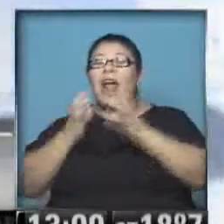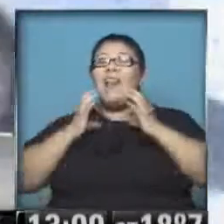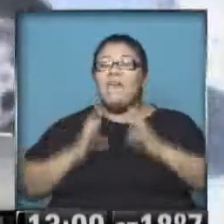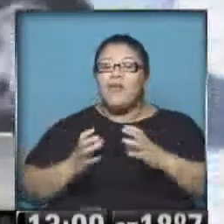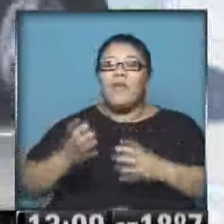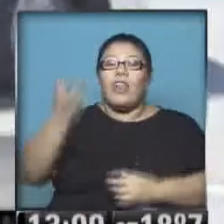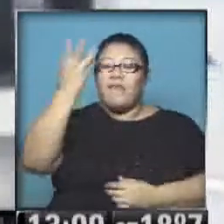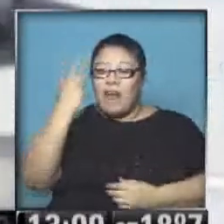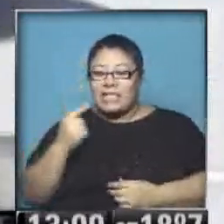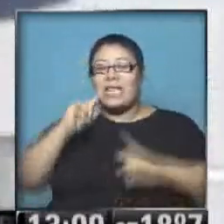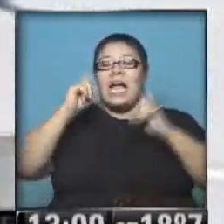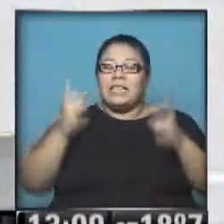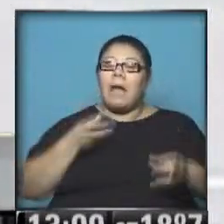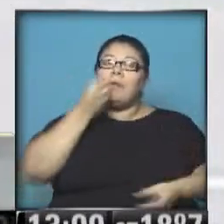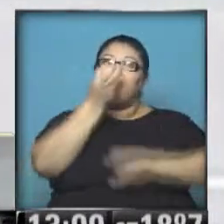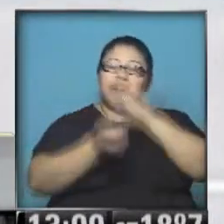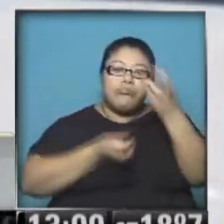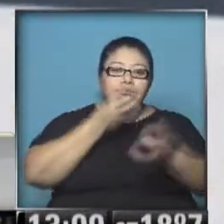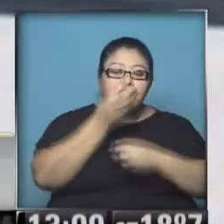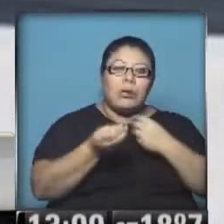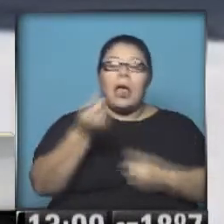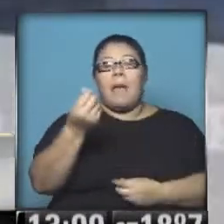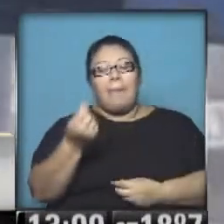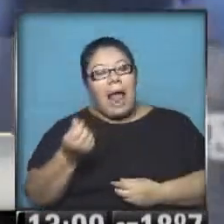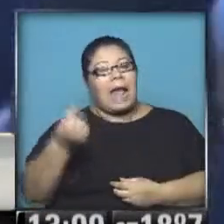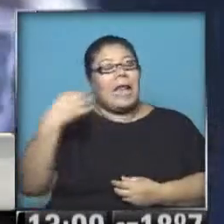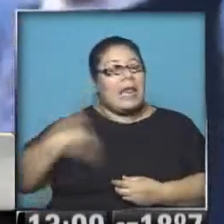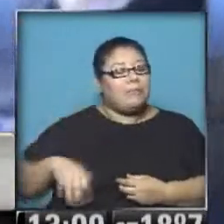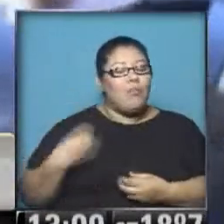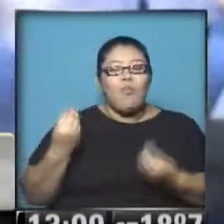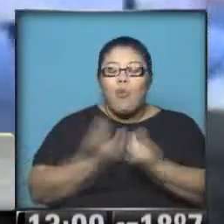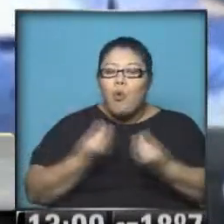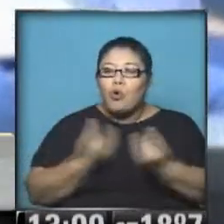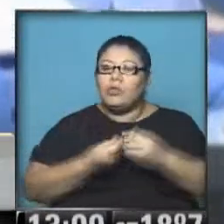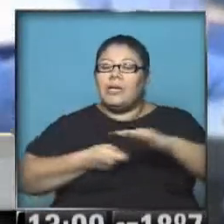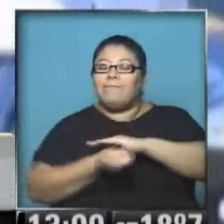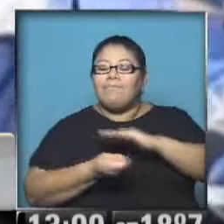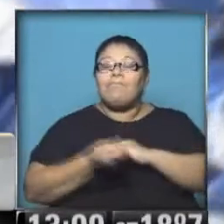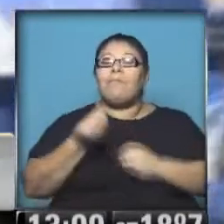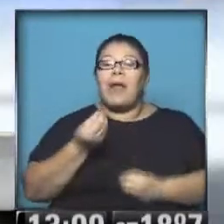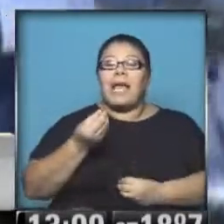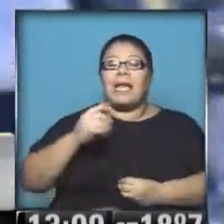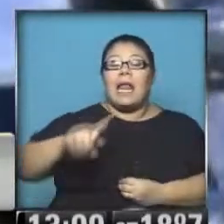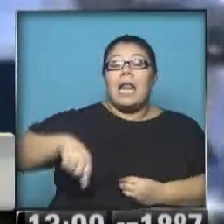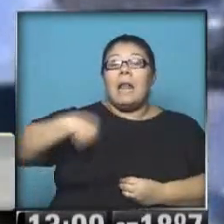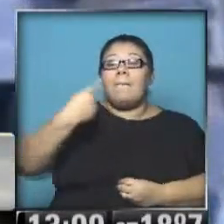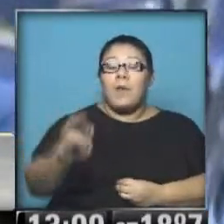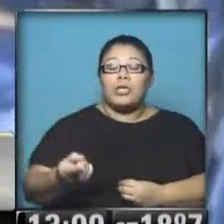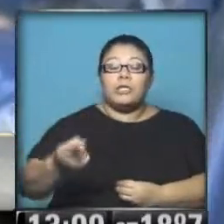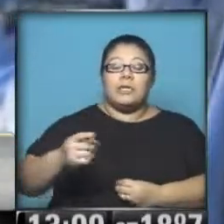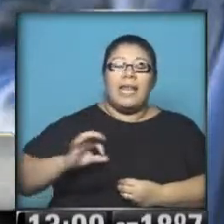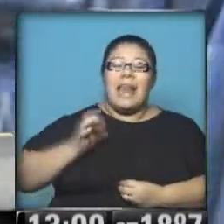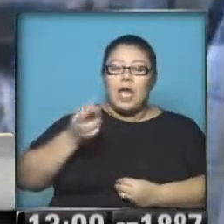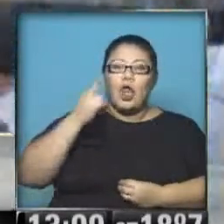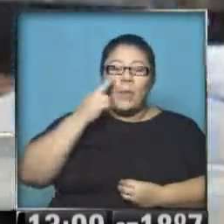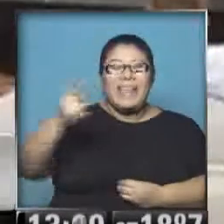y también reconoció que hubo mucha plata corriendo por abajo para que Sudáfrica sea sede del Mundial 2010. Y